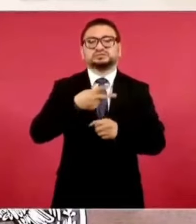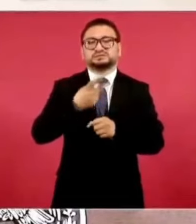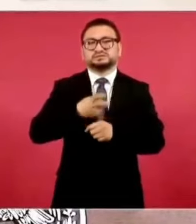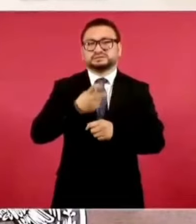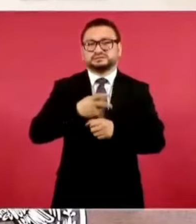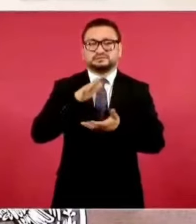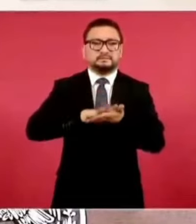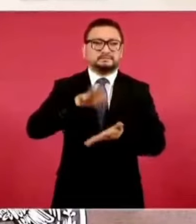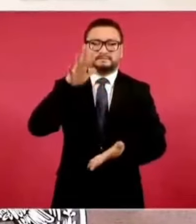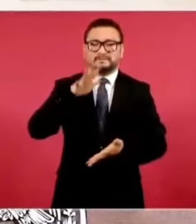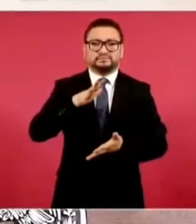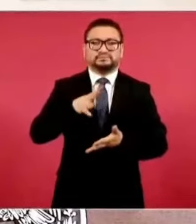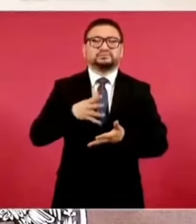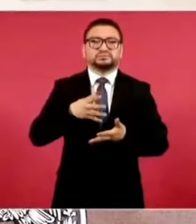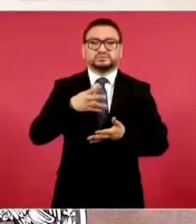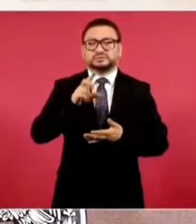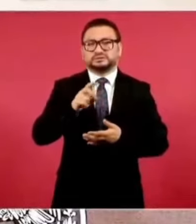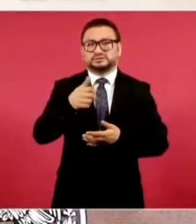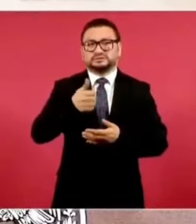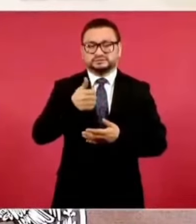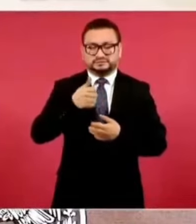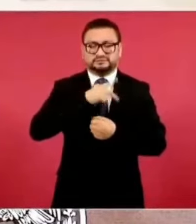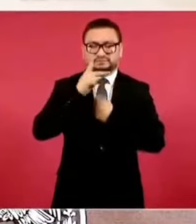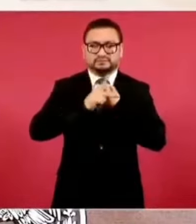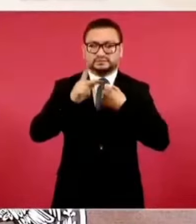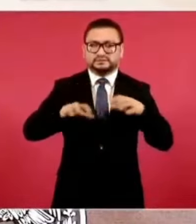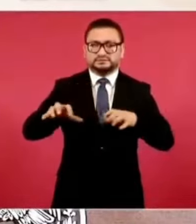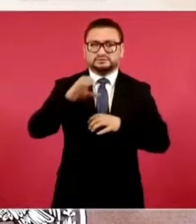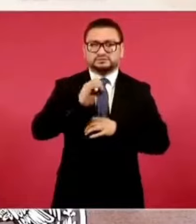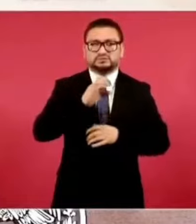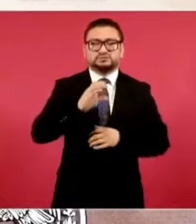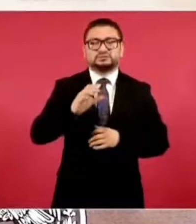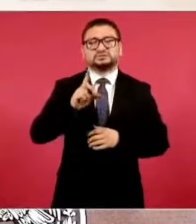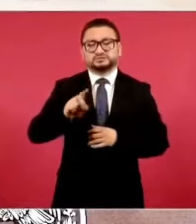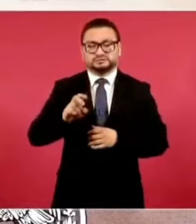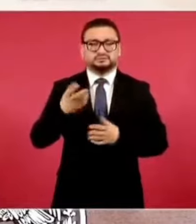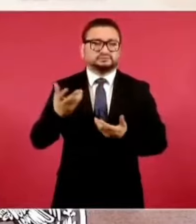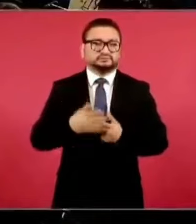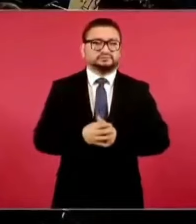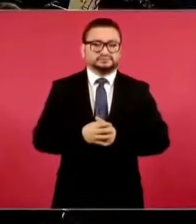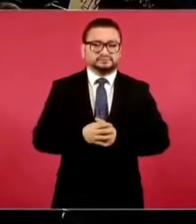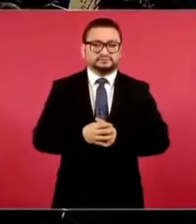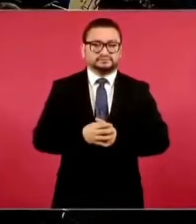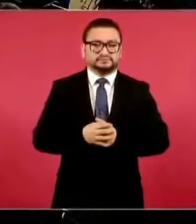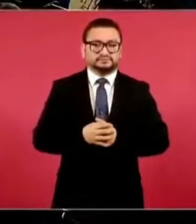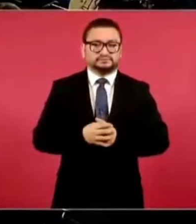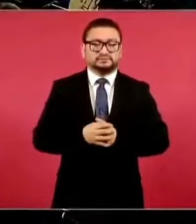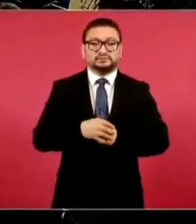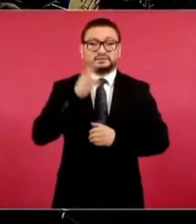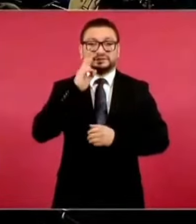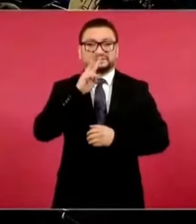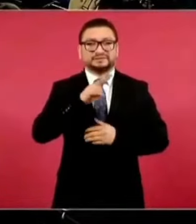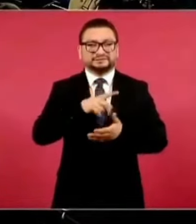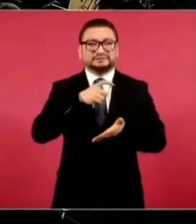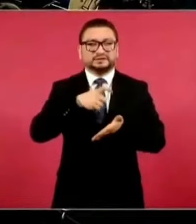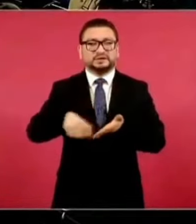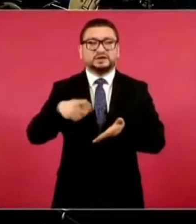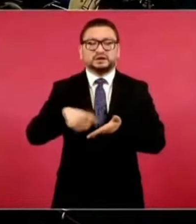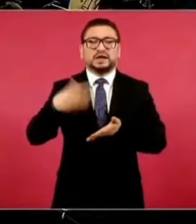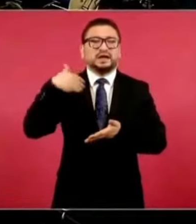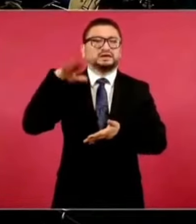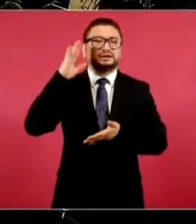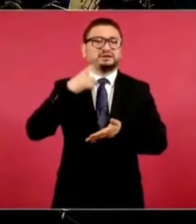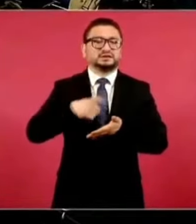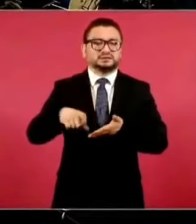más alto de los 36 países de la OCDE. Ahora, si vemos la compra que se hizo,